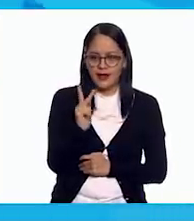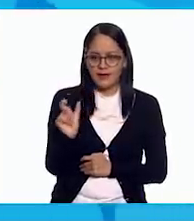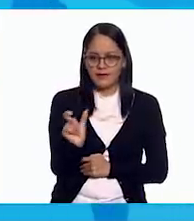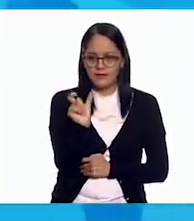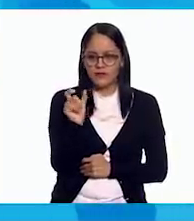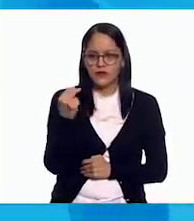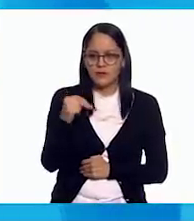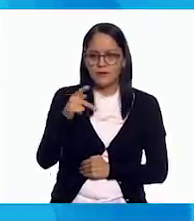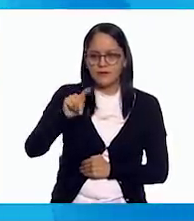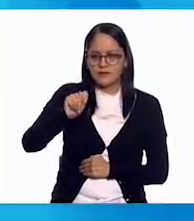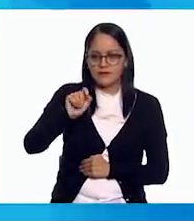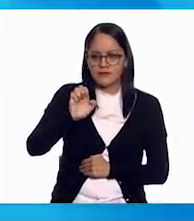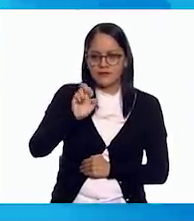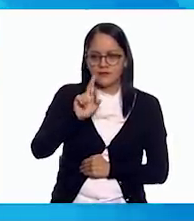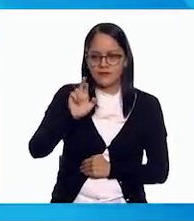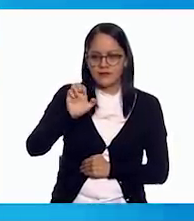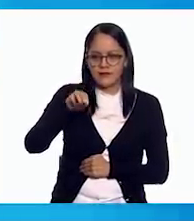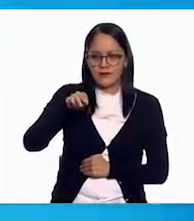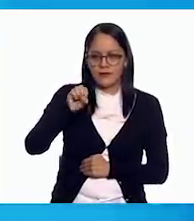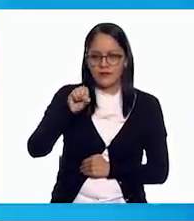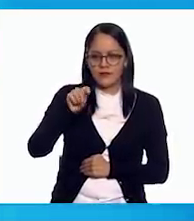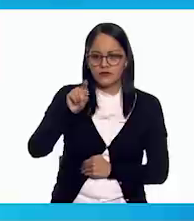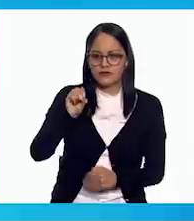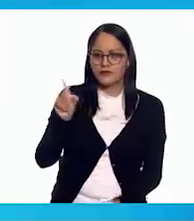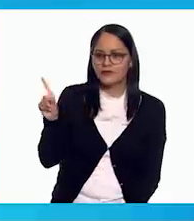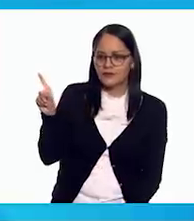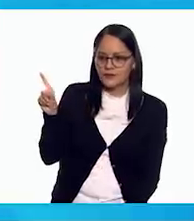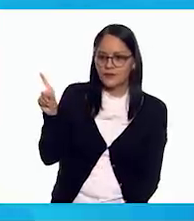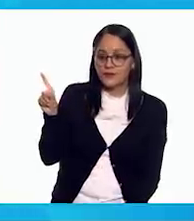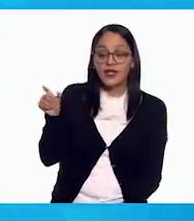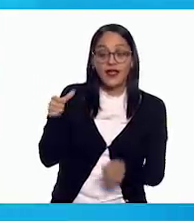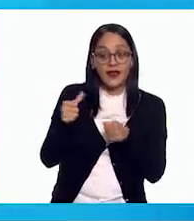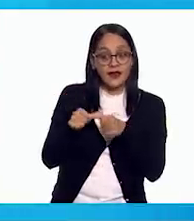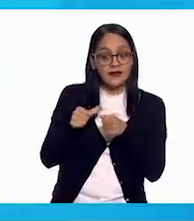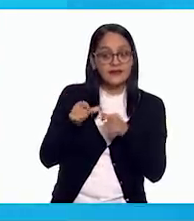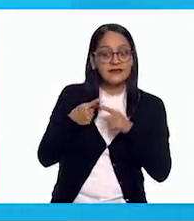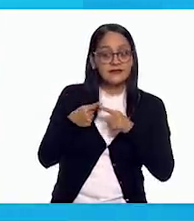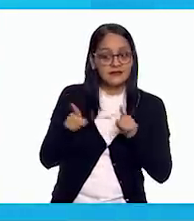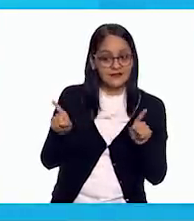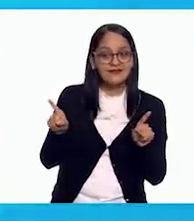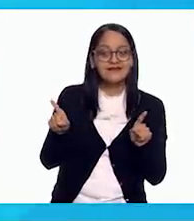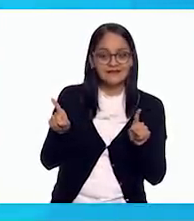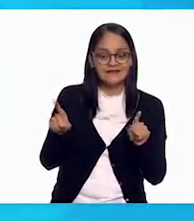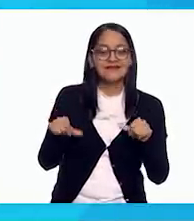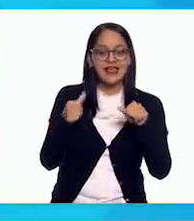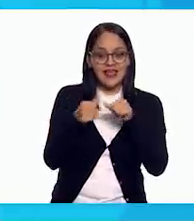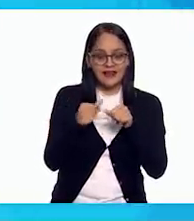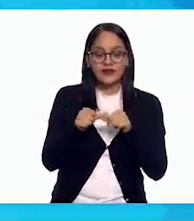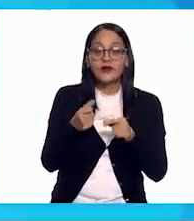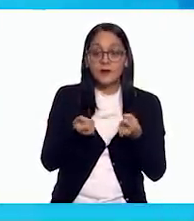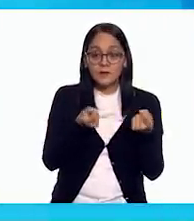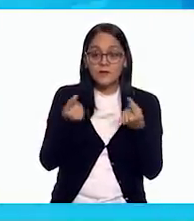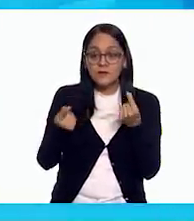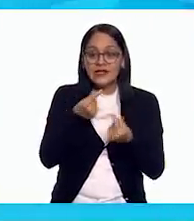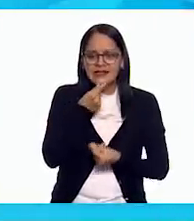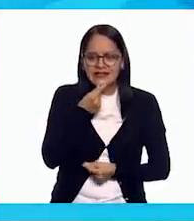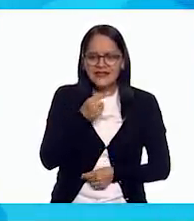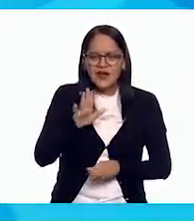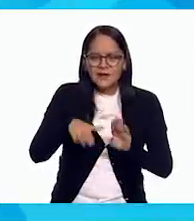palabra Terremoto. Ah, esa sí es otro tipo de letra, ¿verdad? Y que a los niños y a las niñas les cuesta mucho